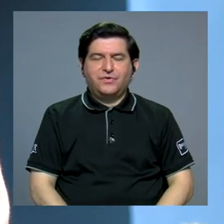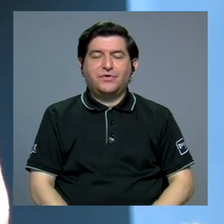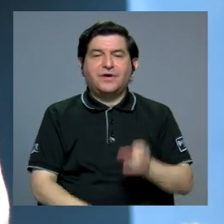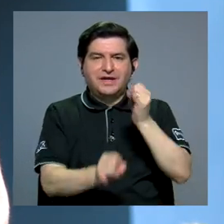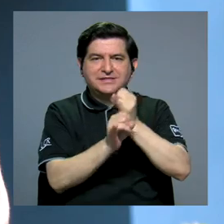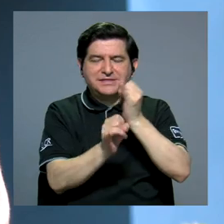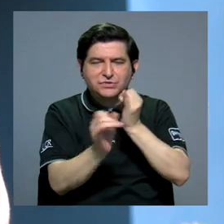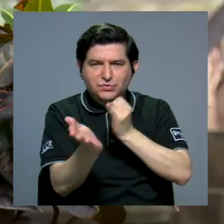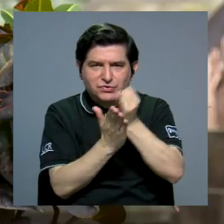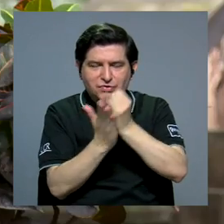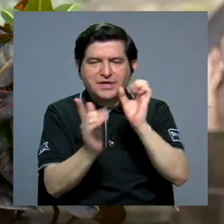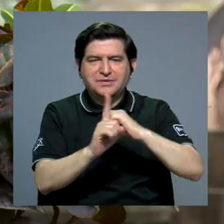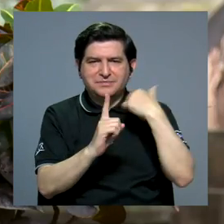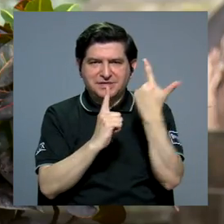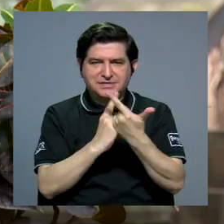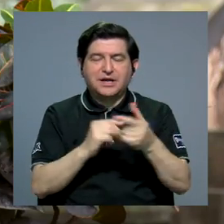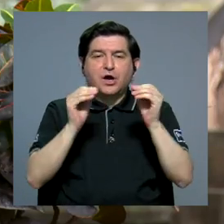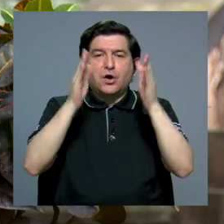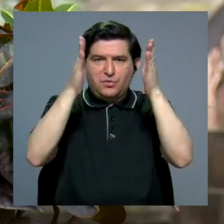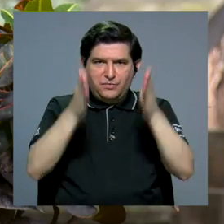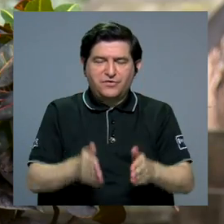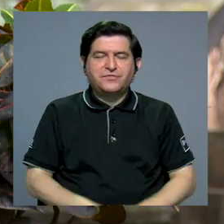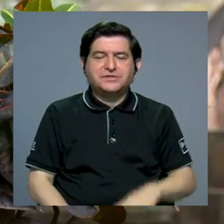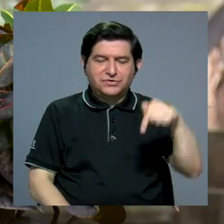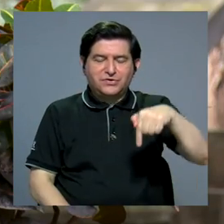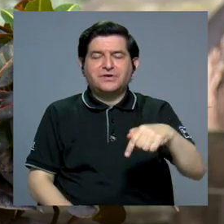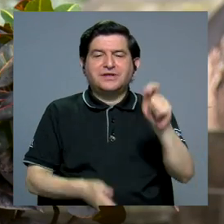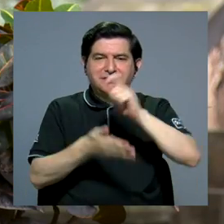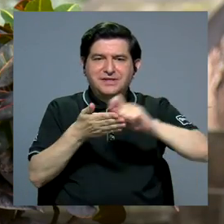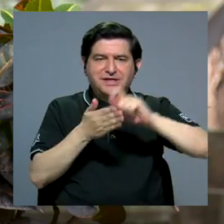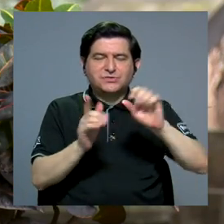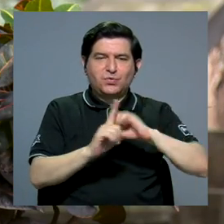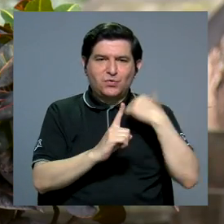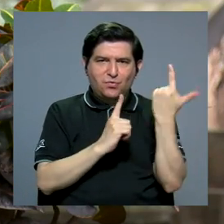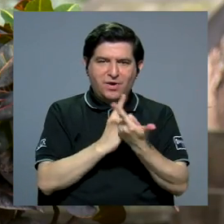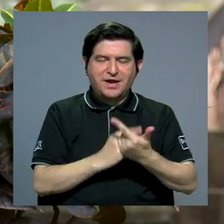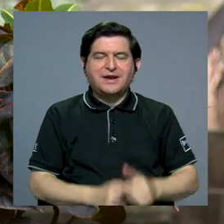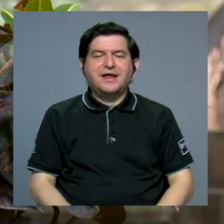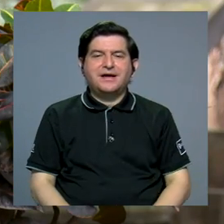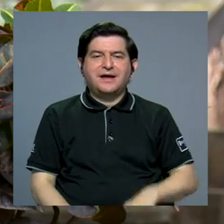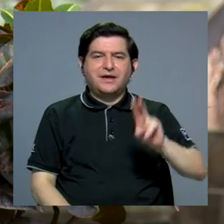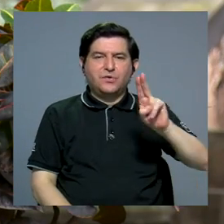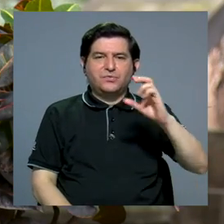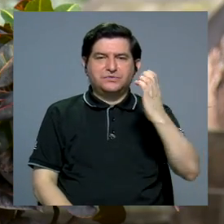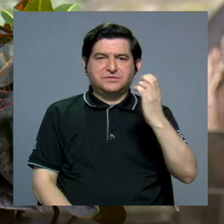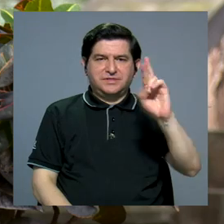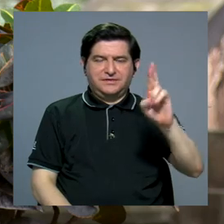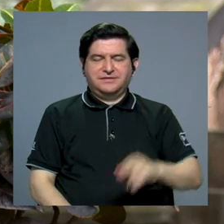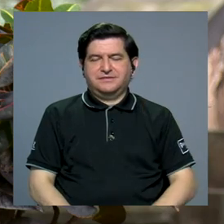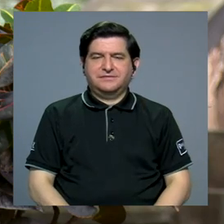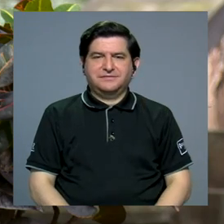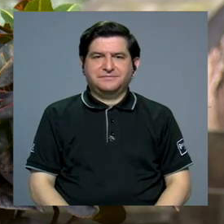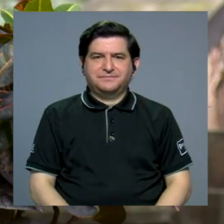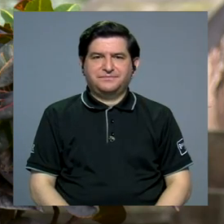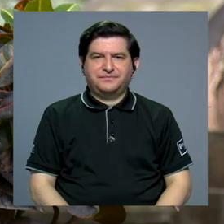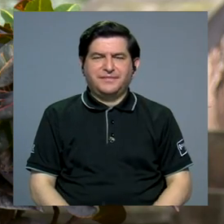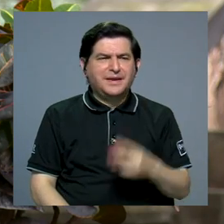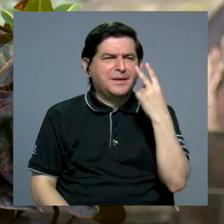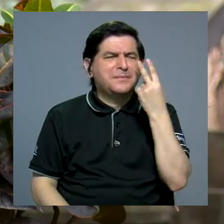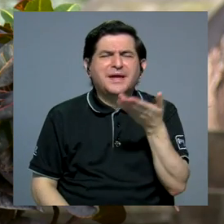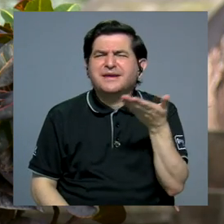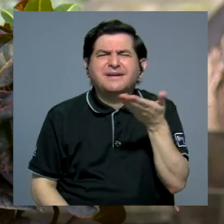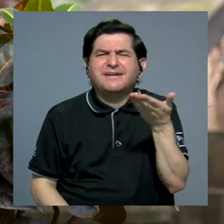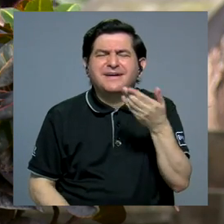en el Instituto de Investigaciones Sociales, también docente de nuestra Escuela de Sociología aquí en la Universidad de Costa Rica. ¿Qué es lo que estamos